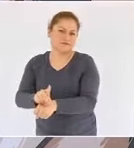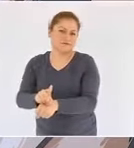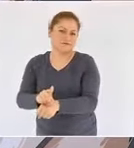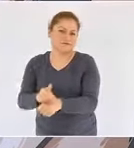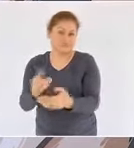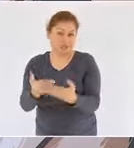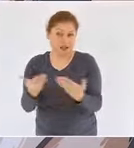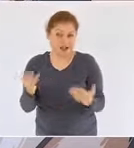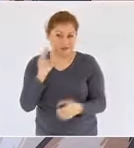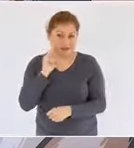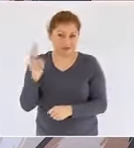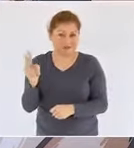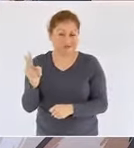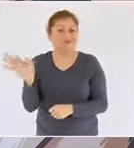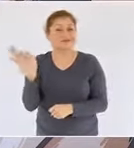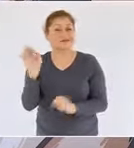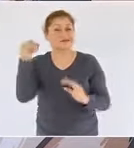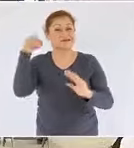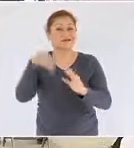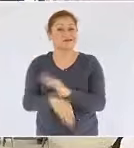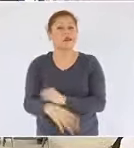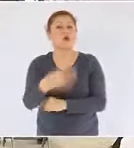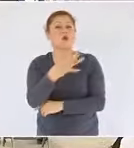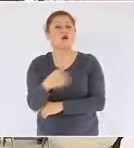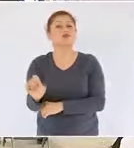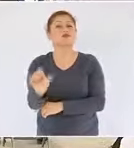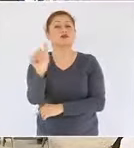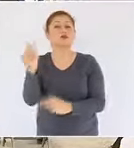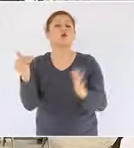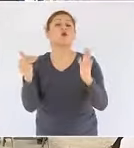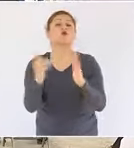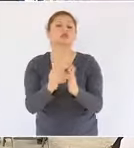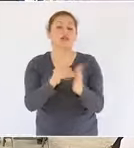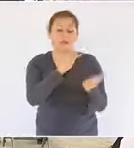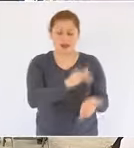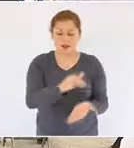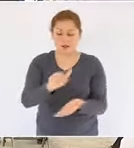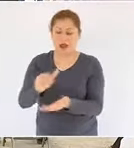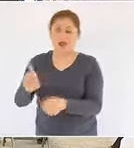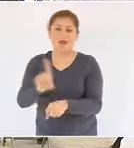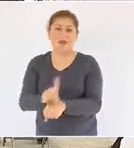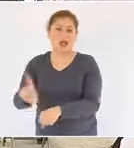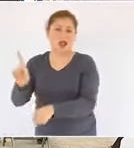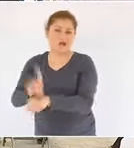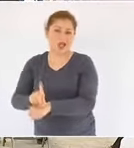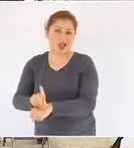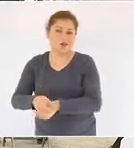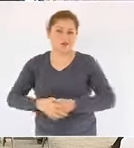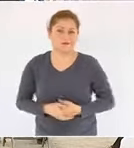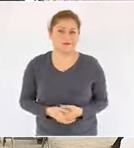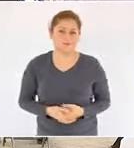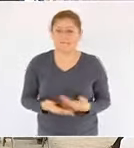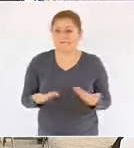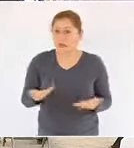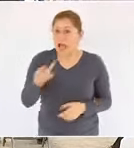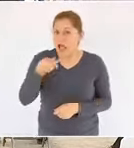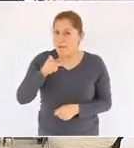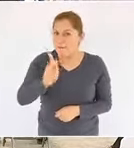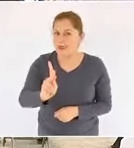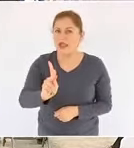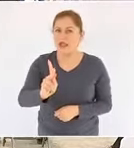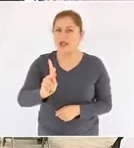declinación de cuatrocientos once mil barriles diarios de petróleo. Con las acciones